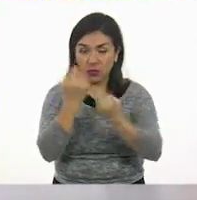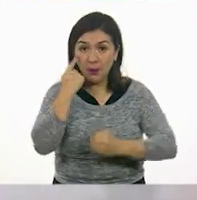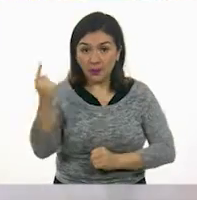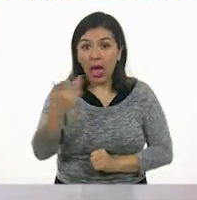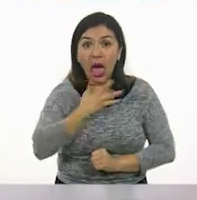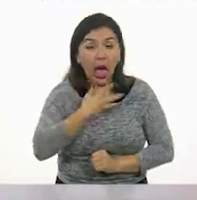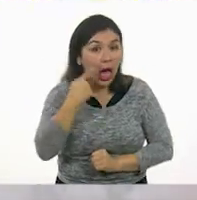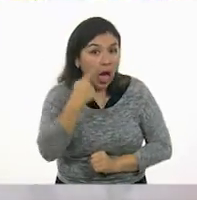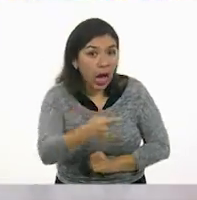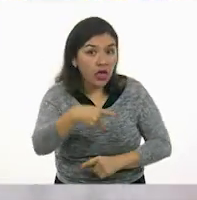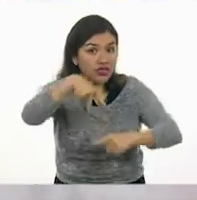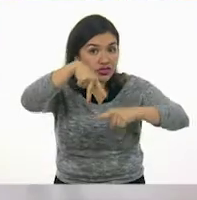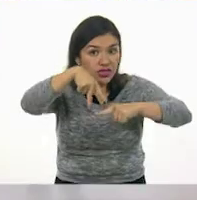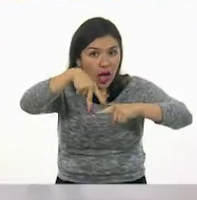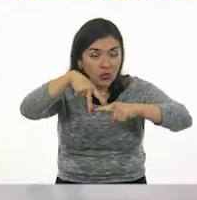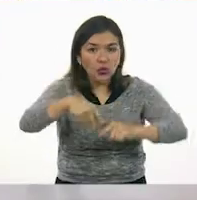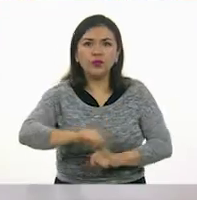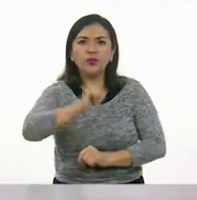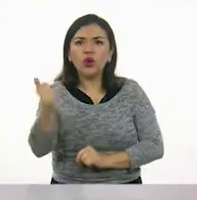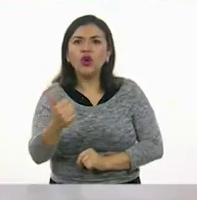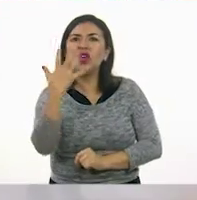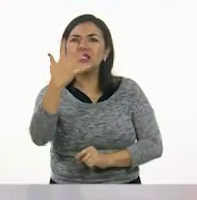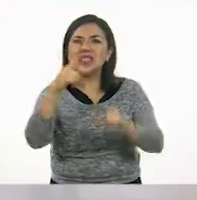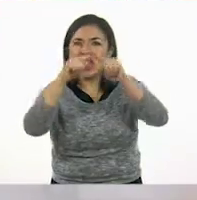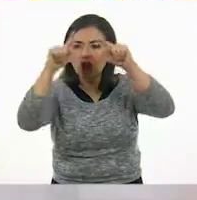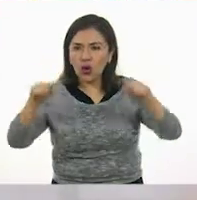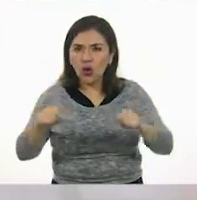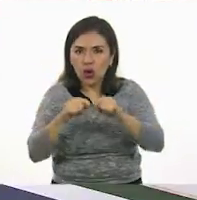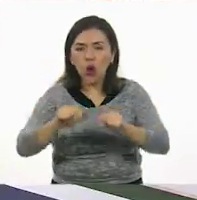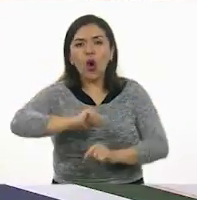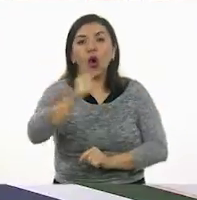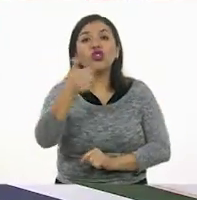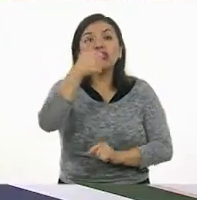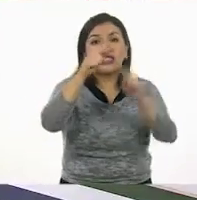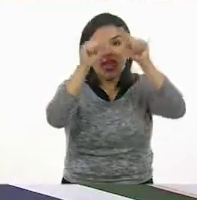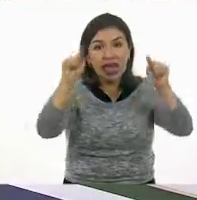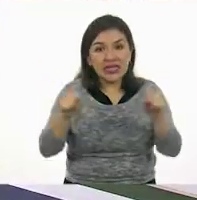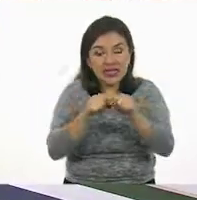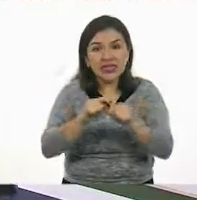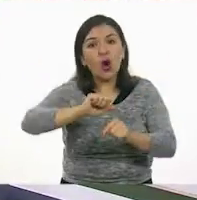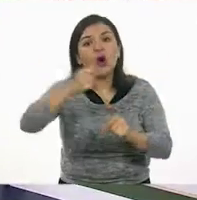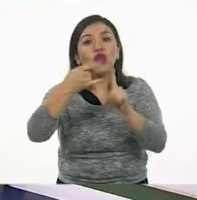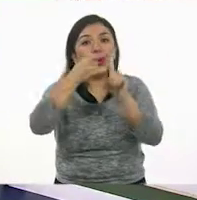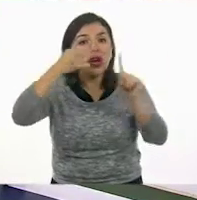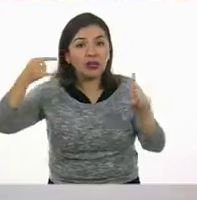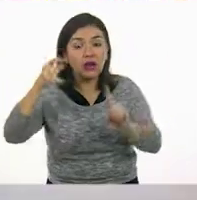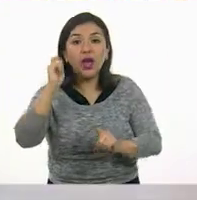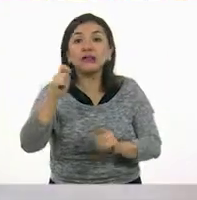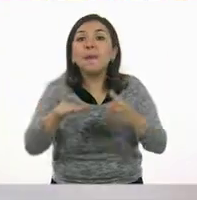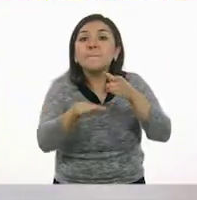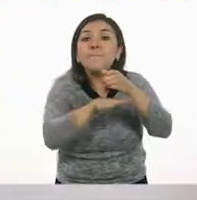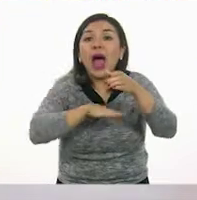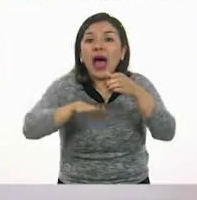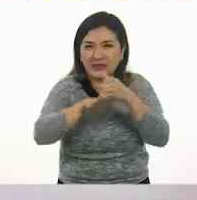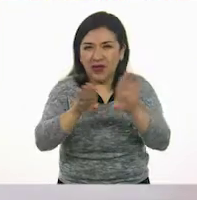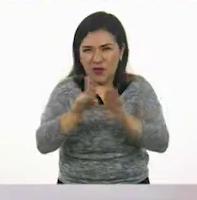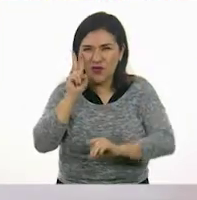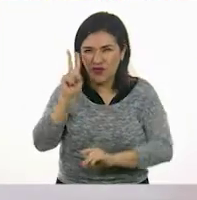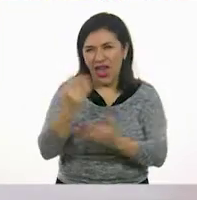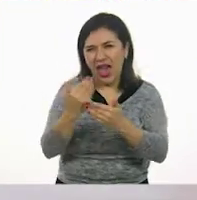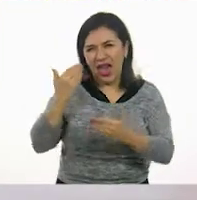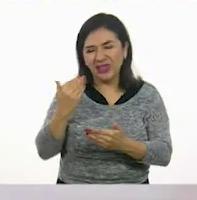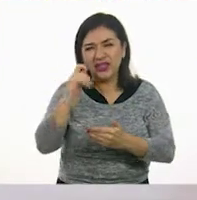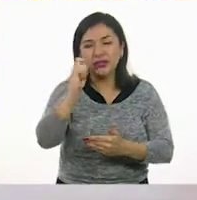Tenemos un triángulo, tenemos un pentágono, un hexágono y un rectángulo. Muy bien. Que serían las bases, como ya lo vimos